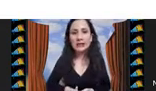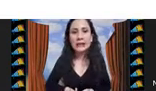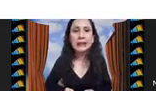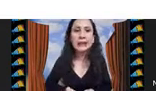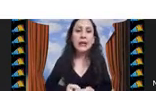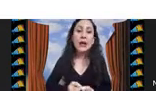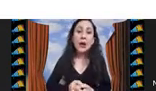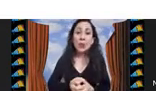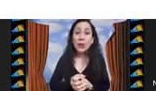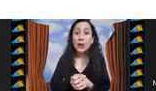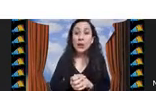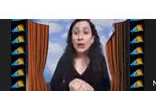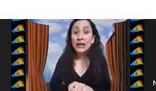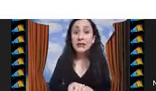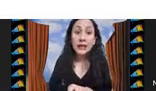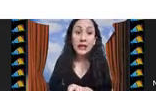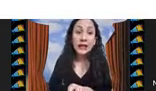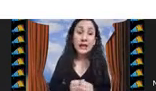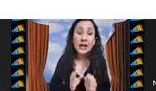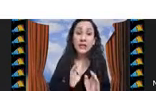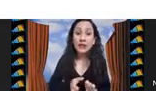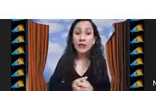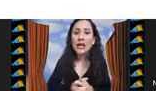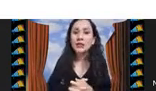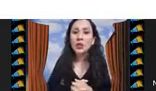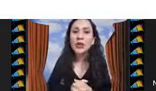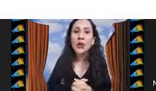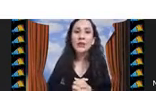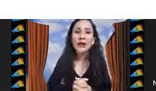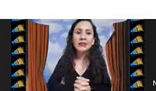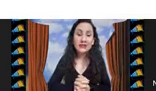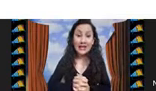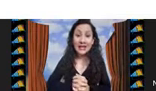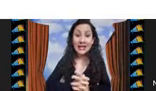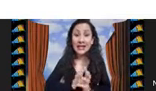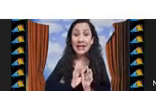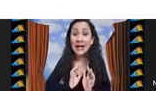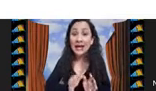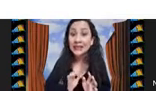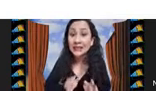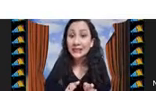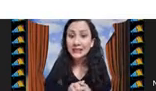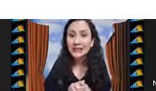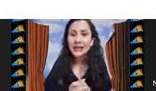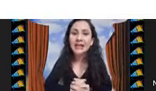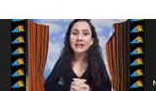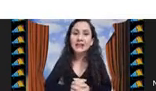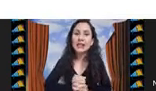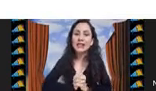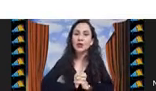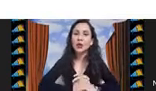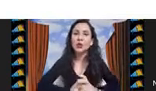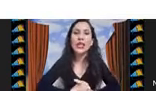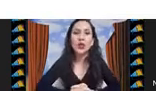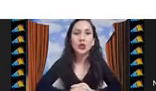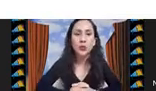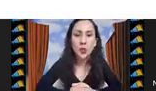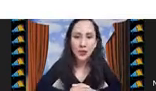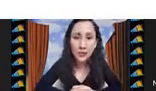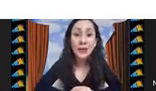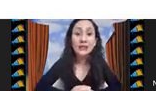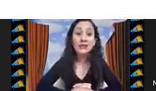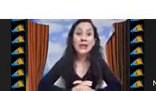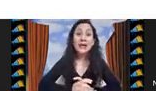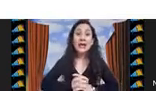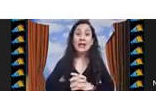abiertos en esta línea? bueno es la identificación de nuevas características de la estructura de